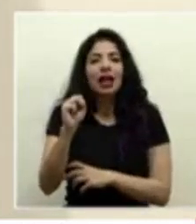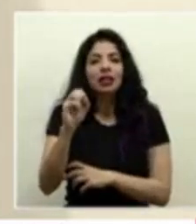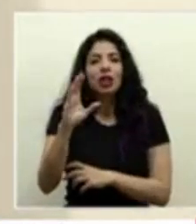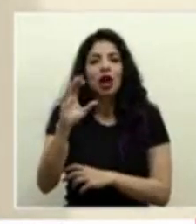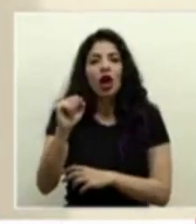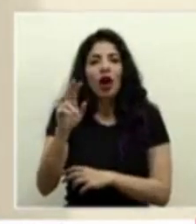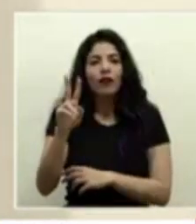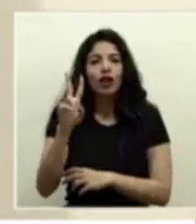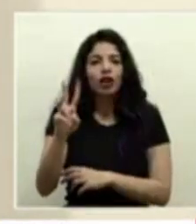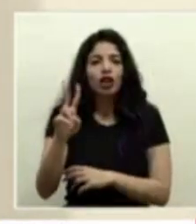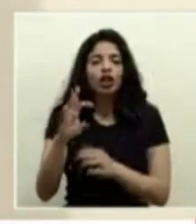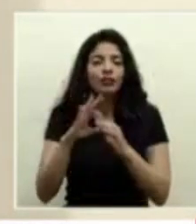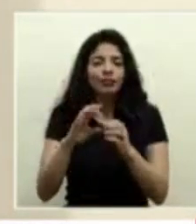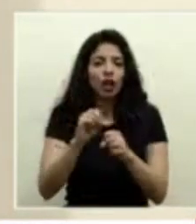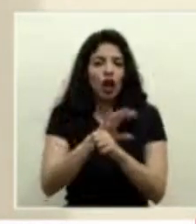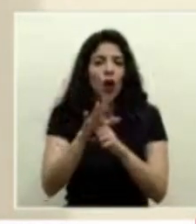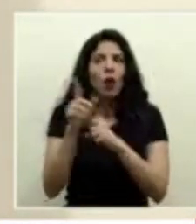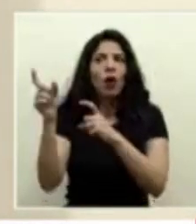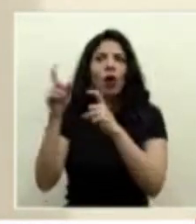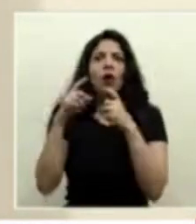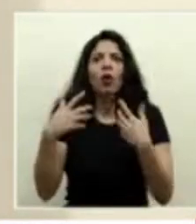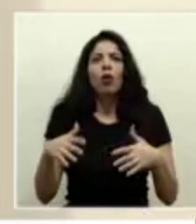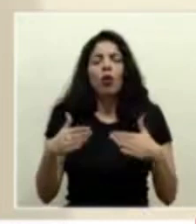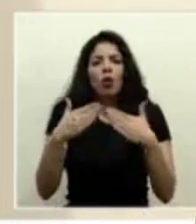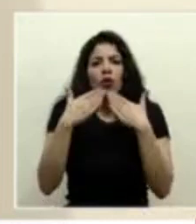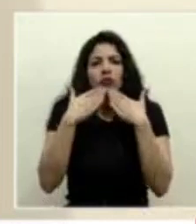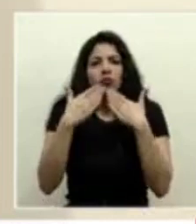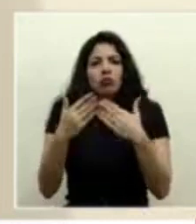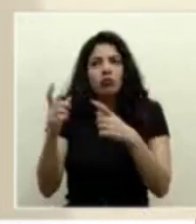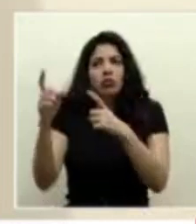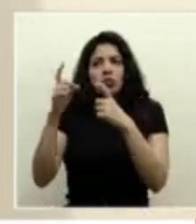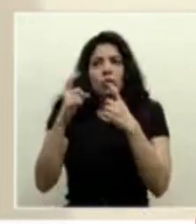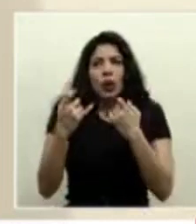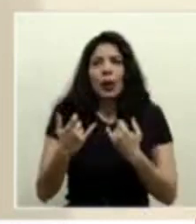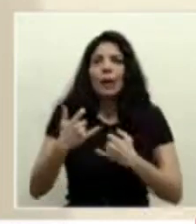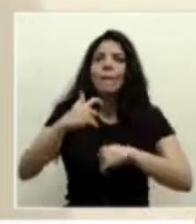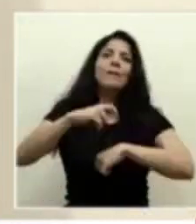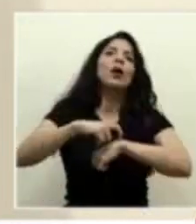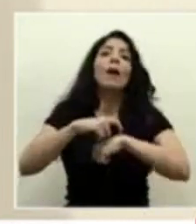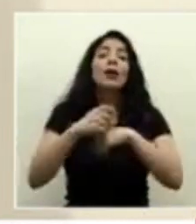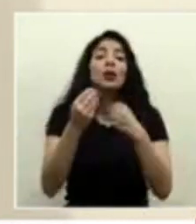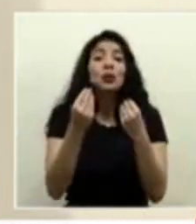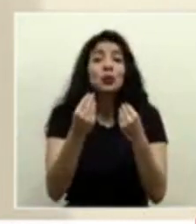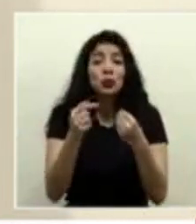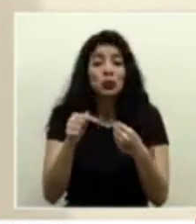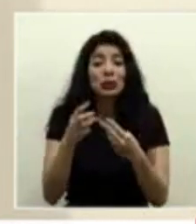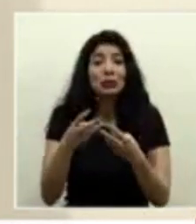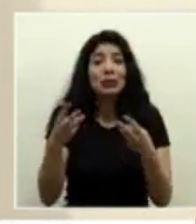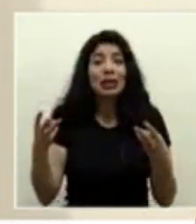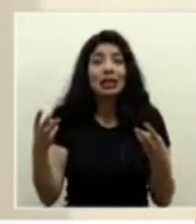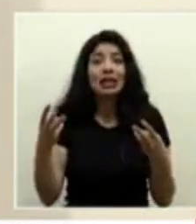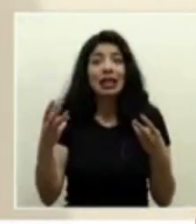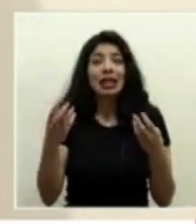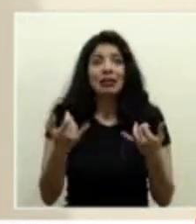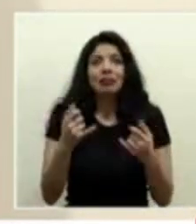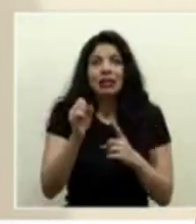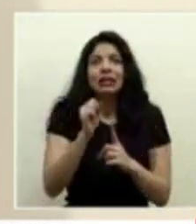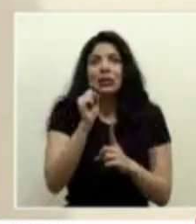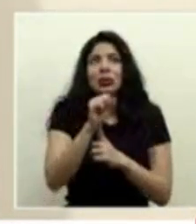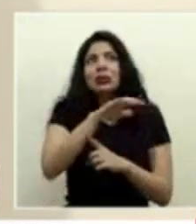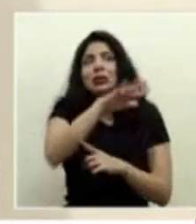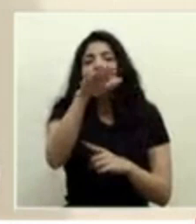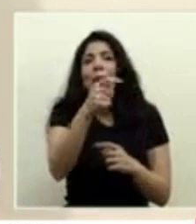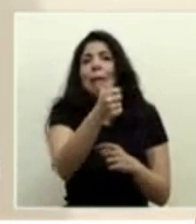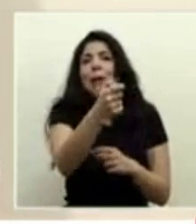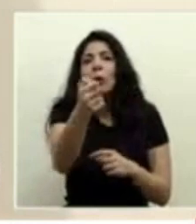esto es una donación generosa que recibimos en tiempos donde muchos de estos insumos están en una situación de